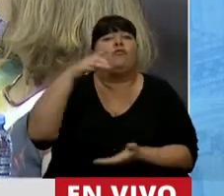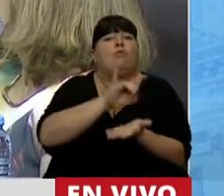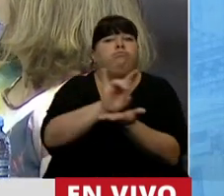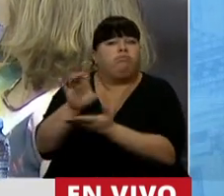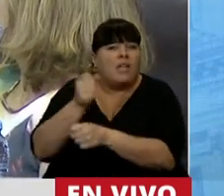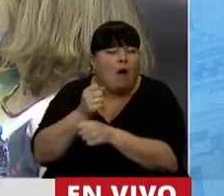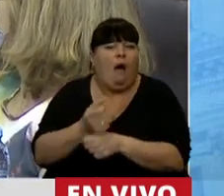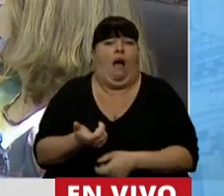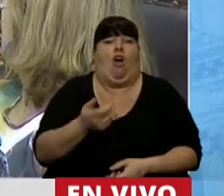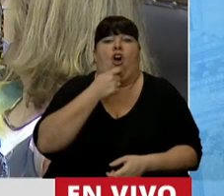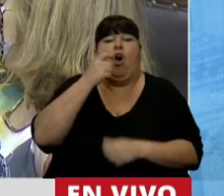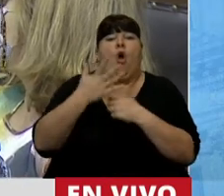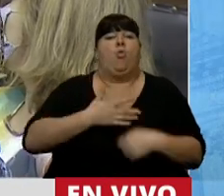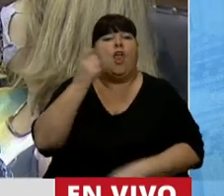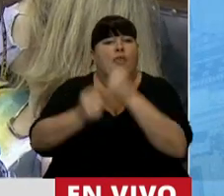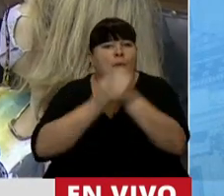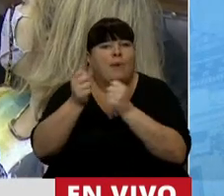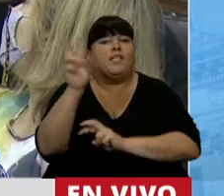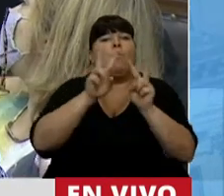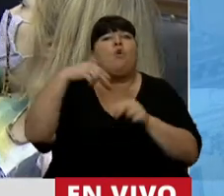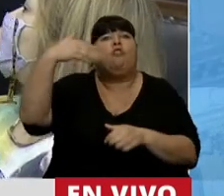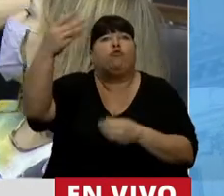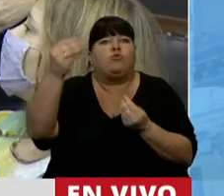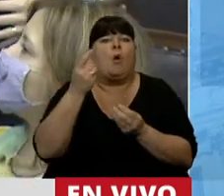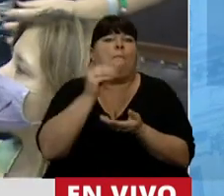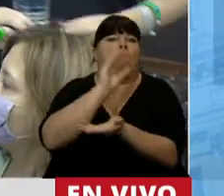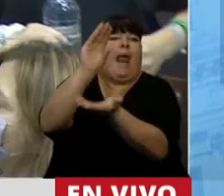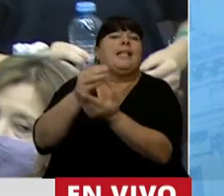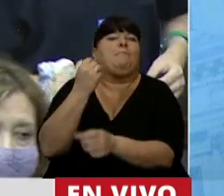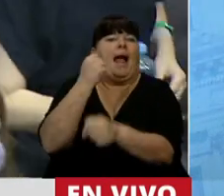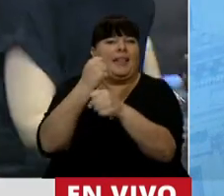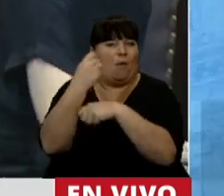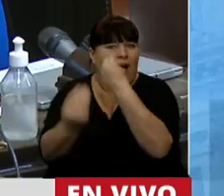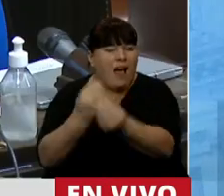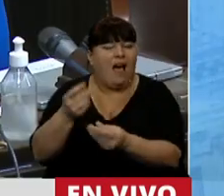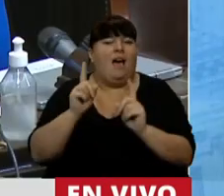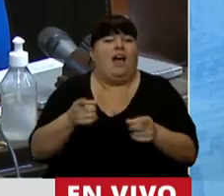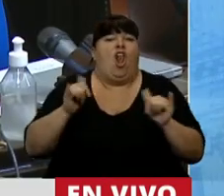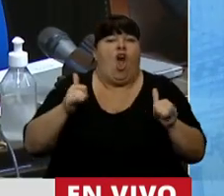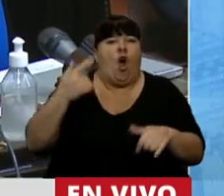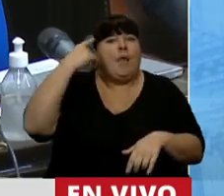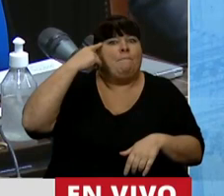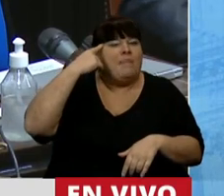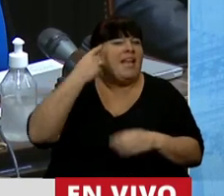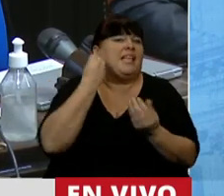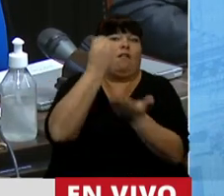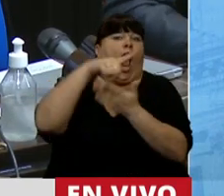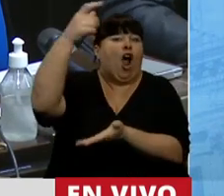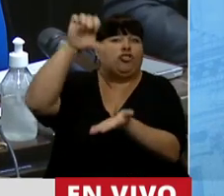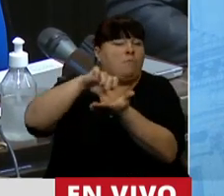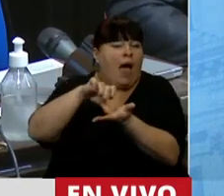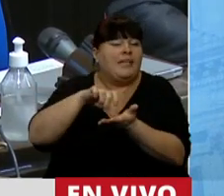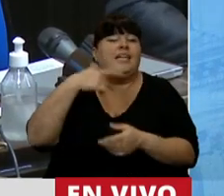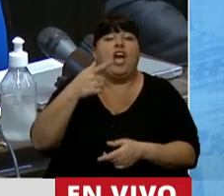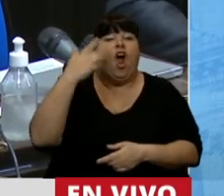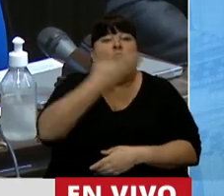trabajo. Mientras nuestros empresarios buscan otros destinos donde invertir y trabajar. Y mientras nuestros jóvenes piensan en emigrar, la prioridad de este